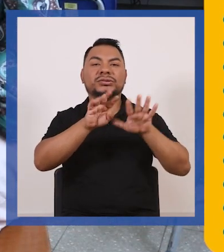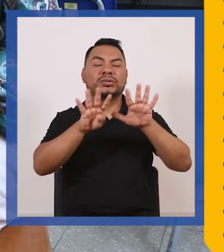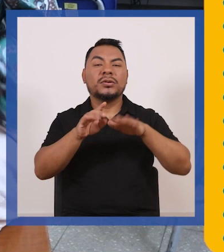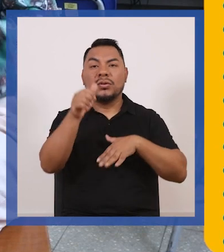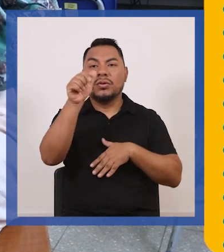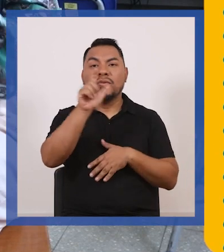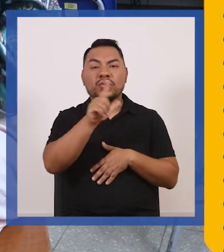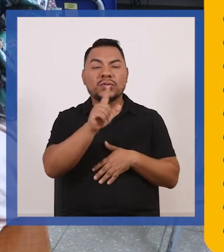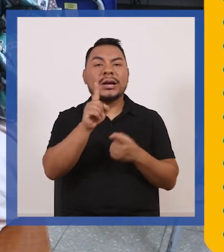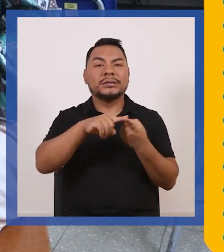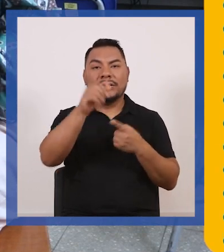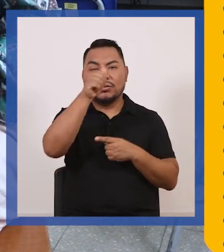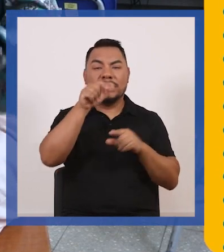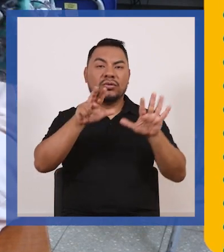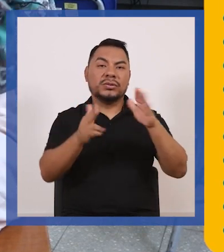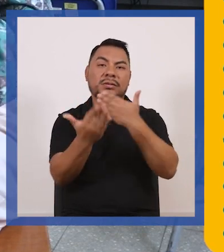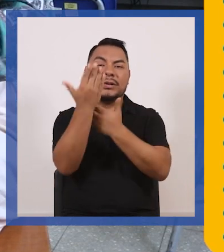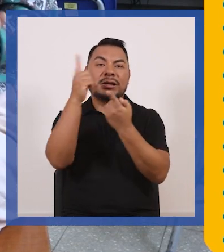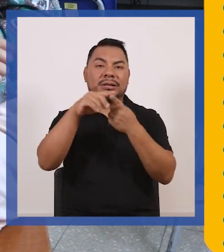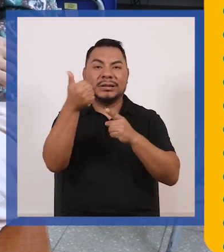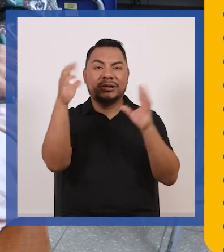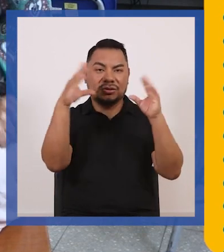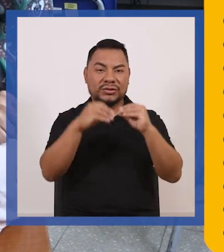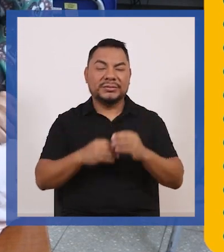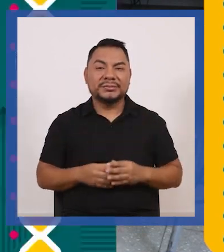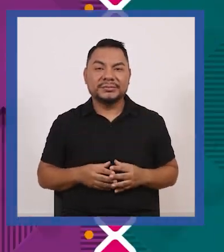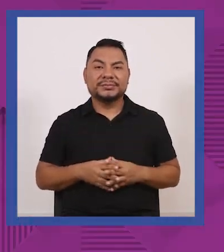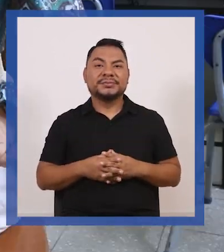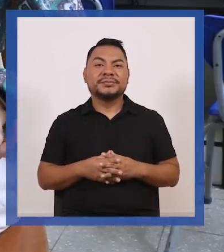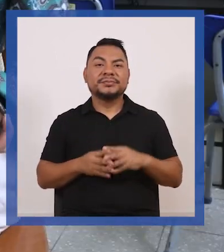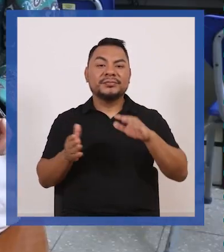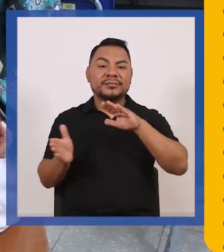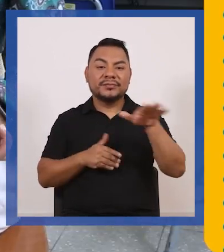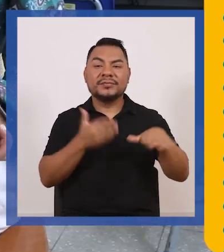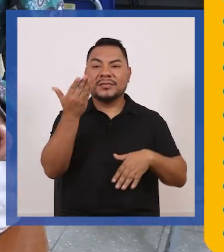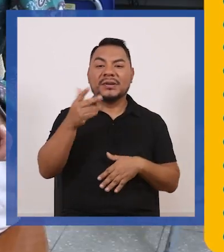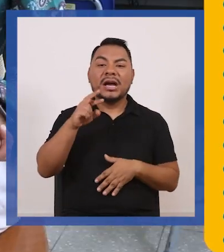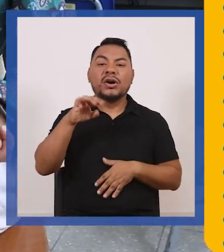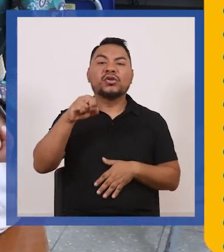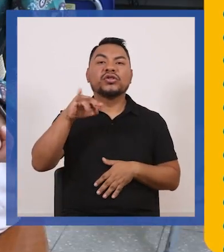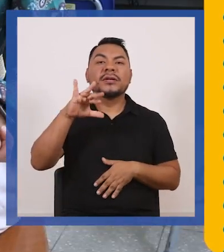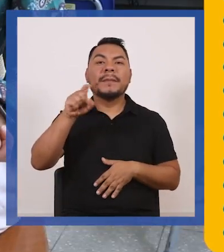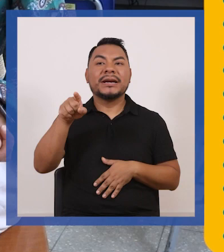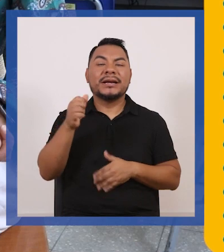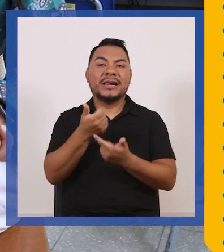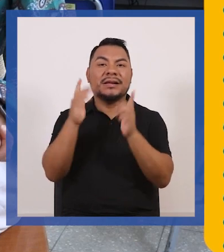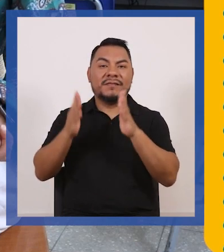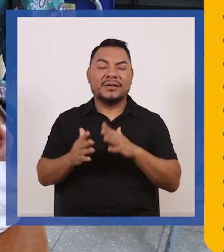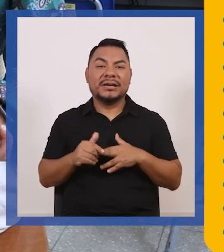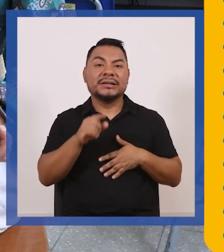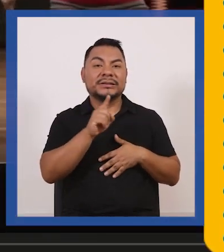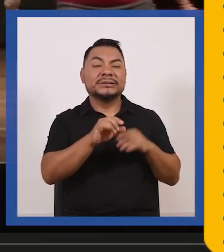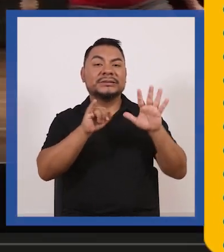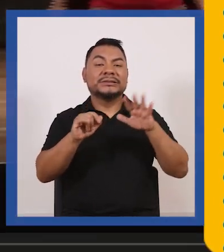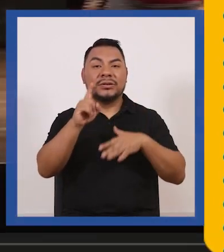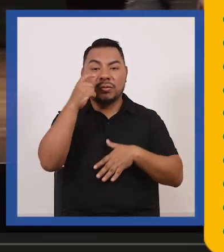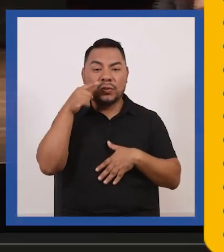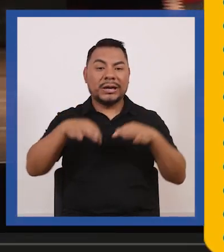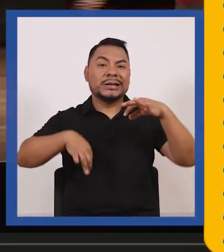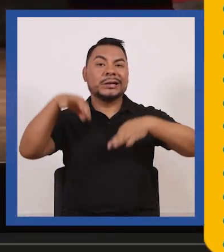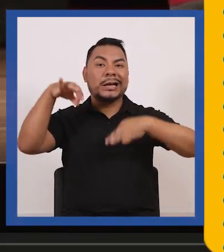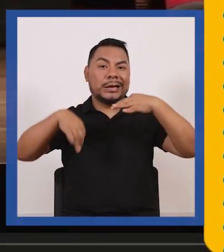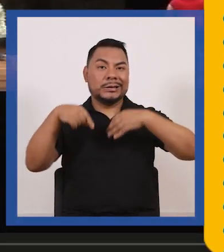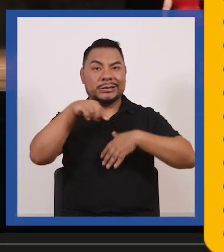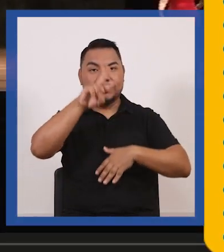lunes a domingo de 8 de la mañana a 10 de la noche Rosemary y el libertador el 6 y 7 de junio en el gran